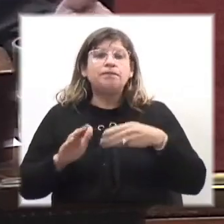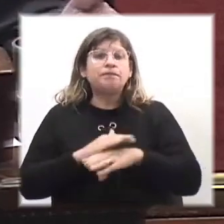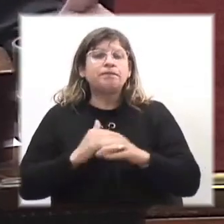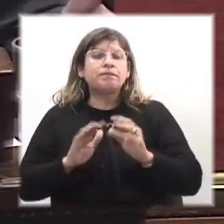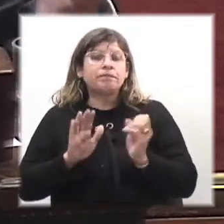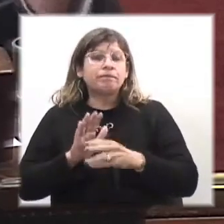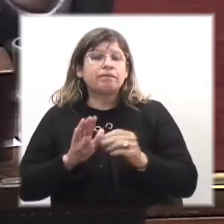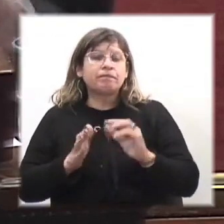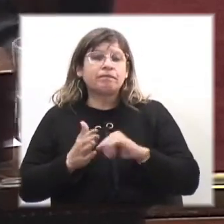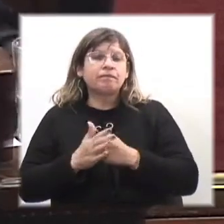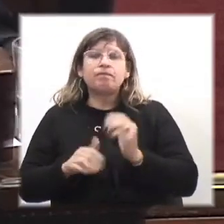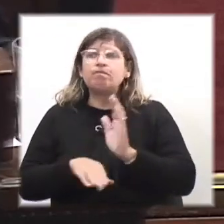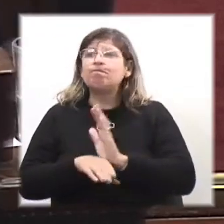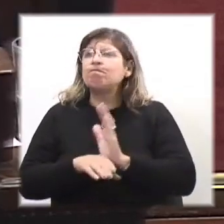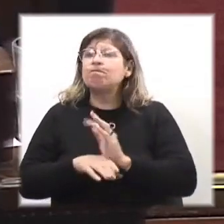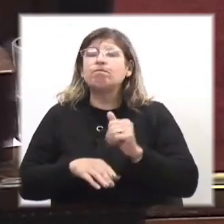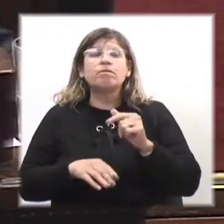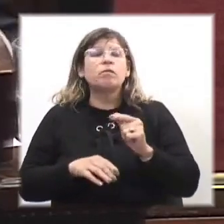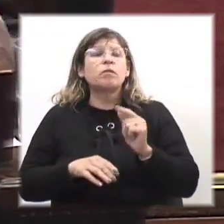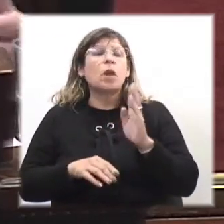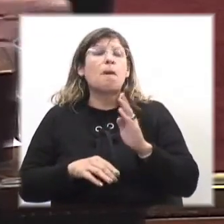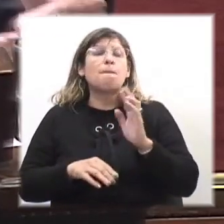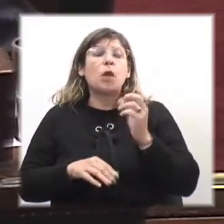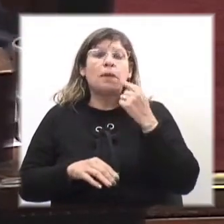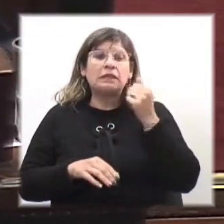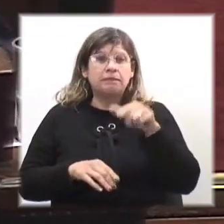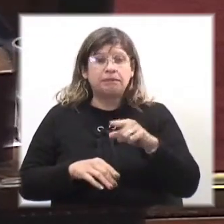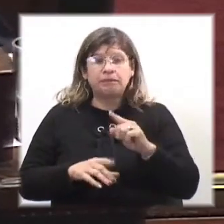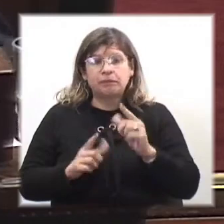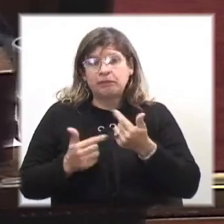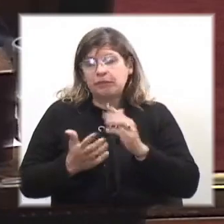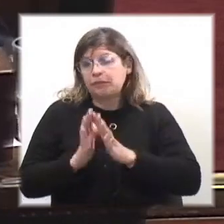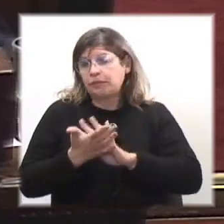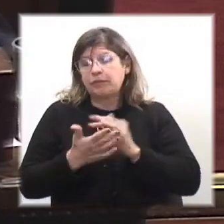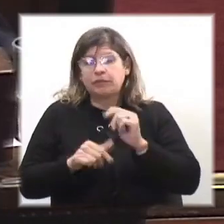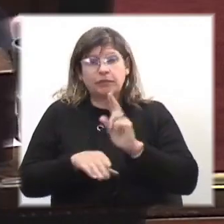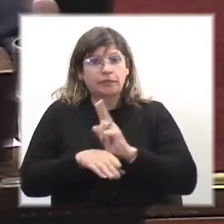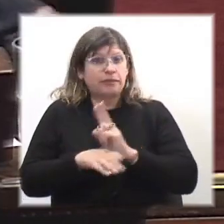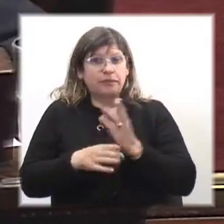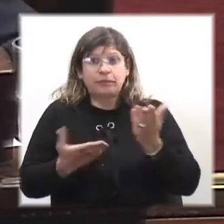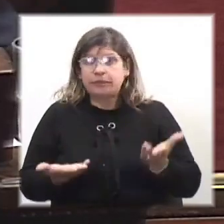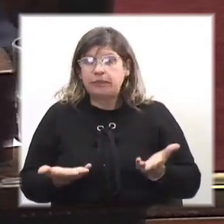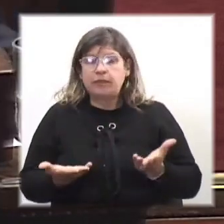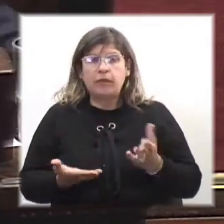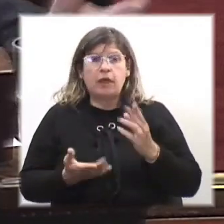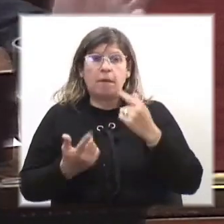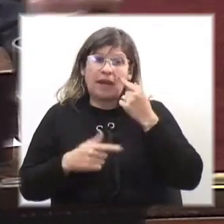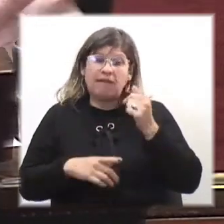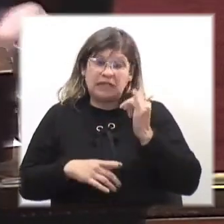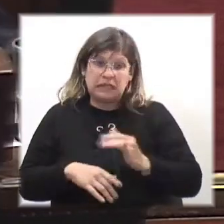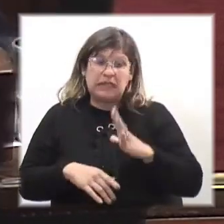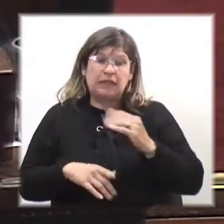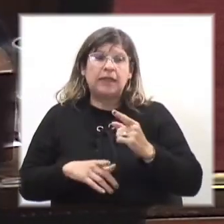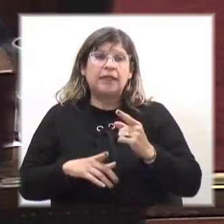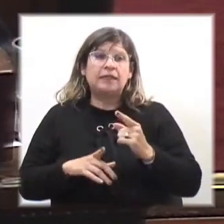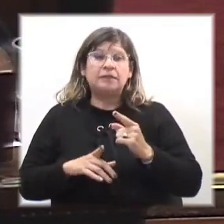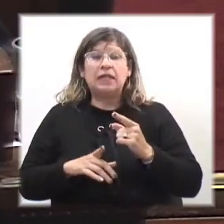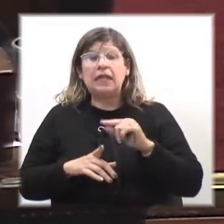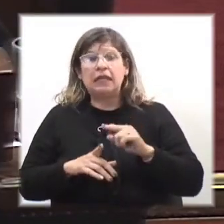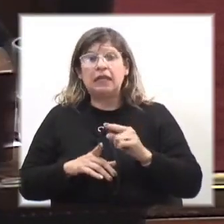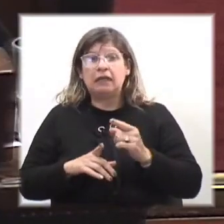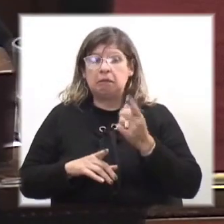como propina, no hay forma de darle un control y un seguimiento para ver si hay evasión de